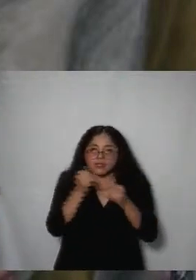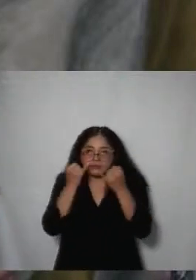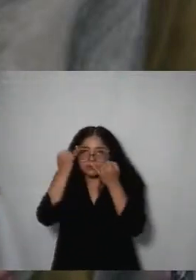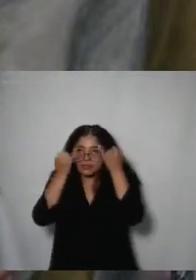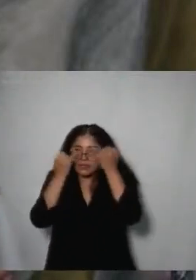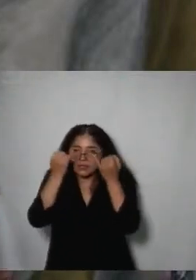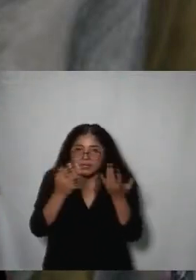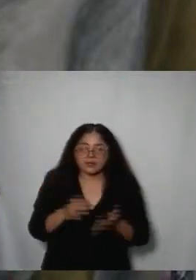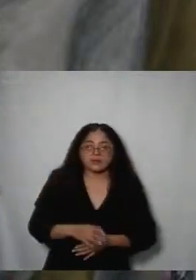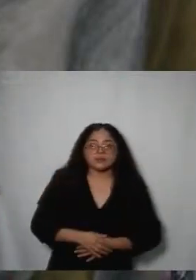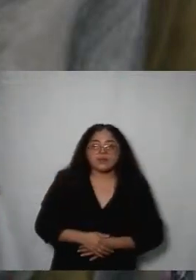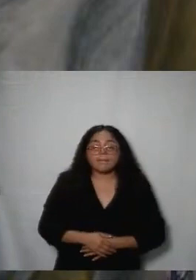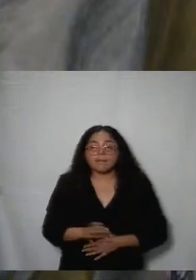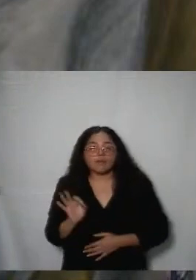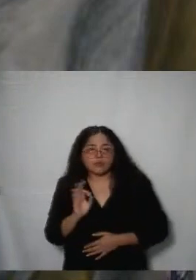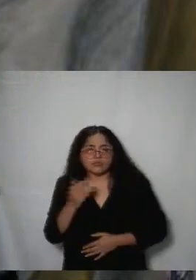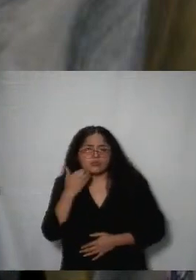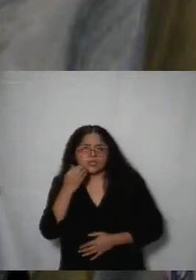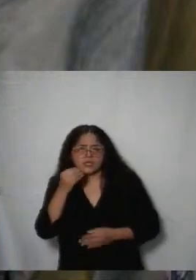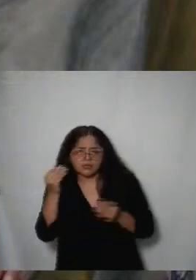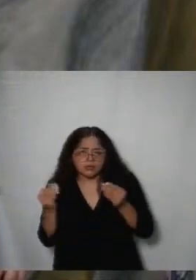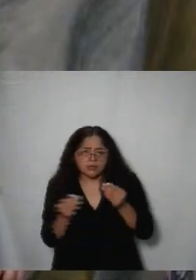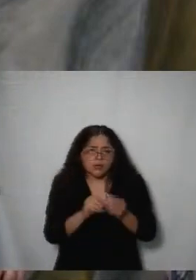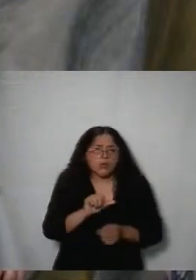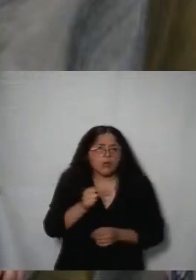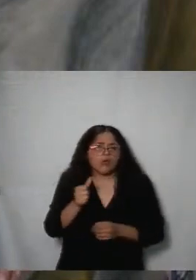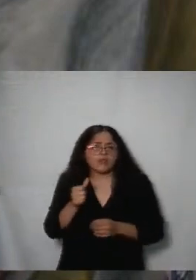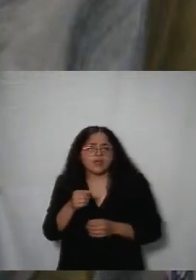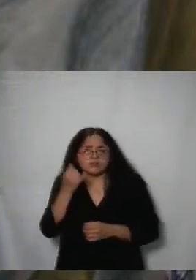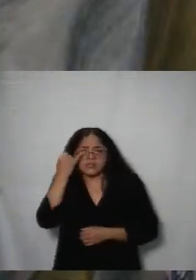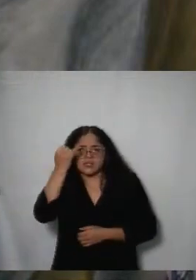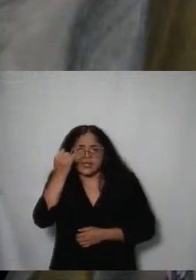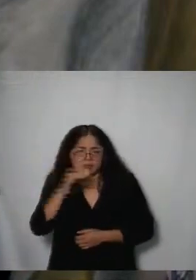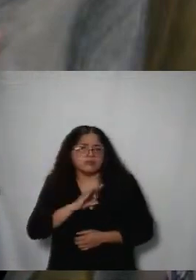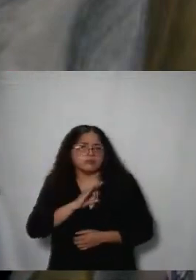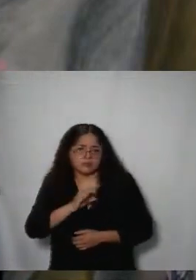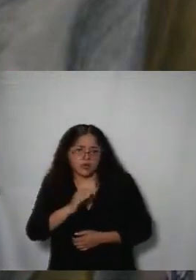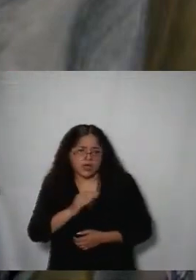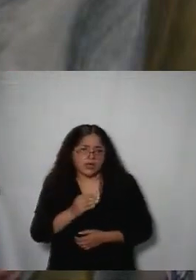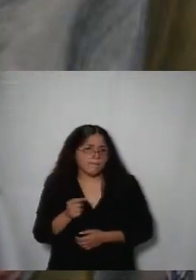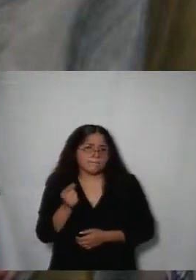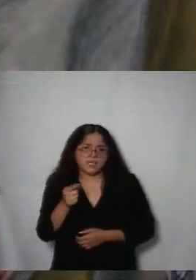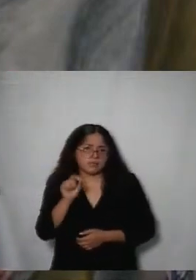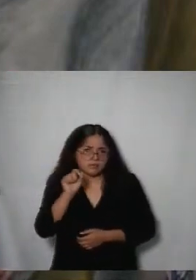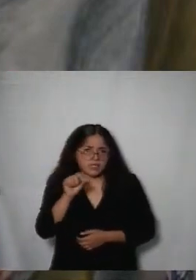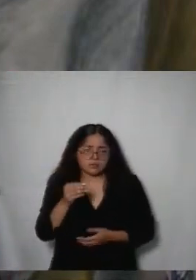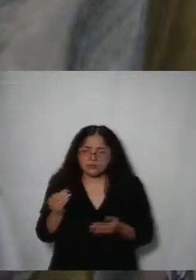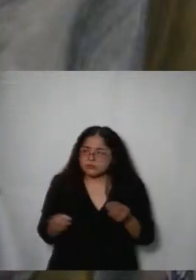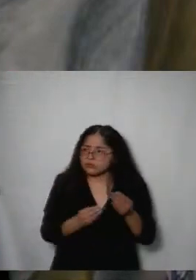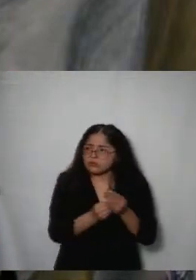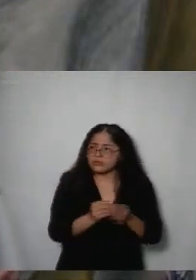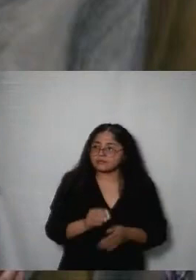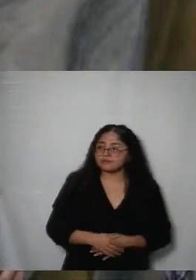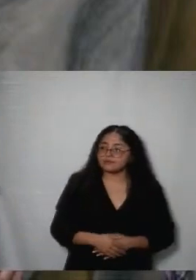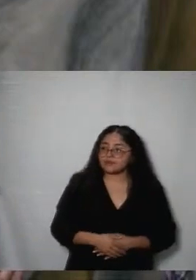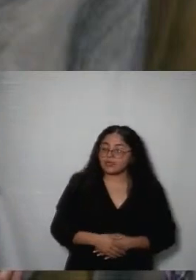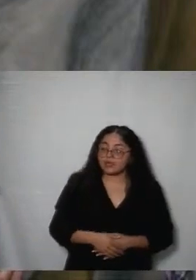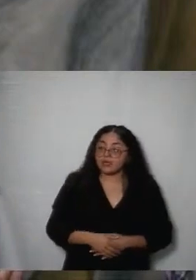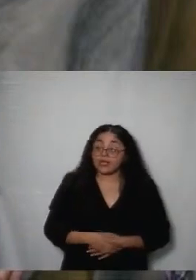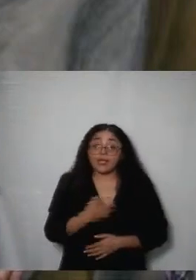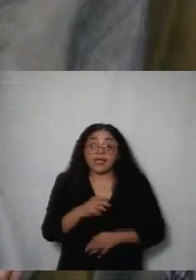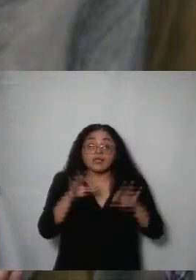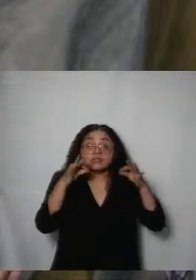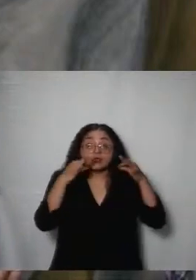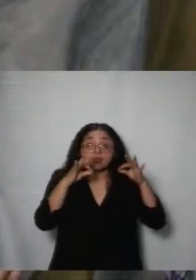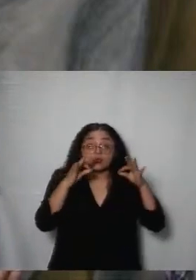también oportuno por si quisieran incorporarse más observaciones y nutrir el documento es que se presenta